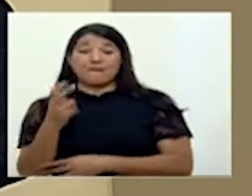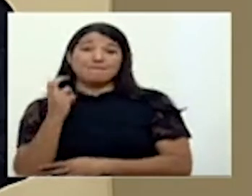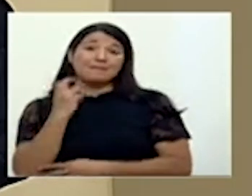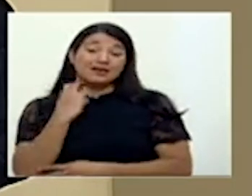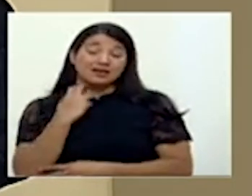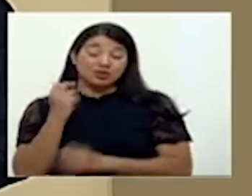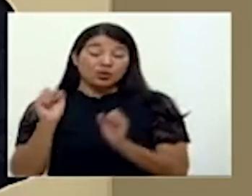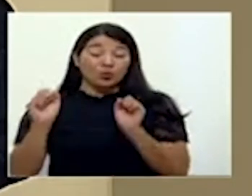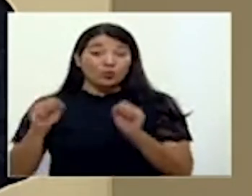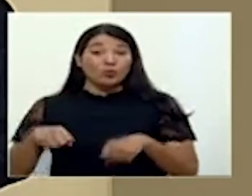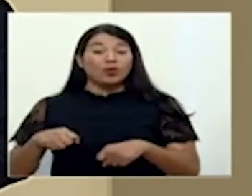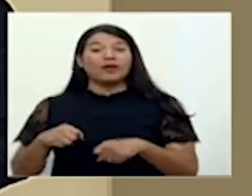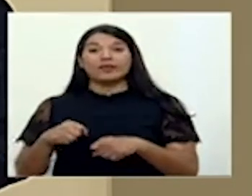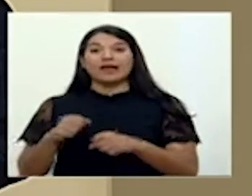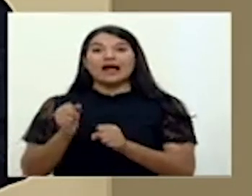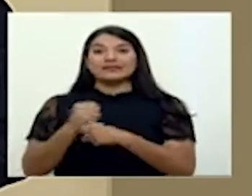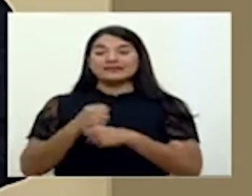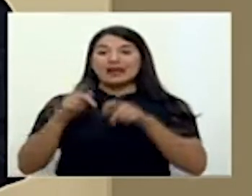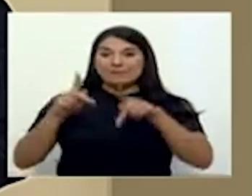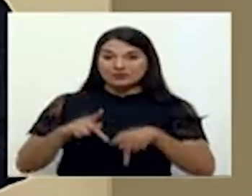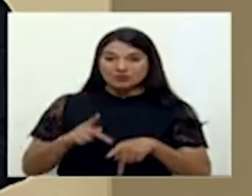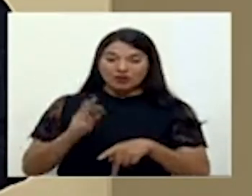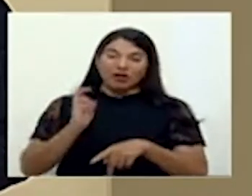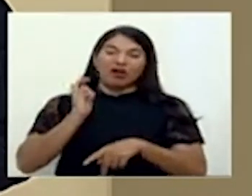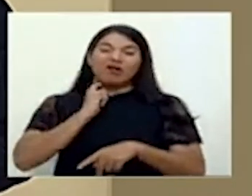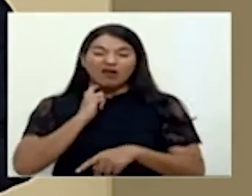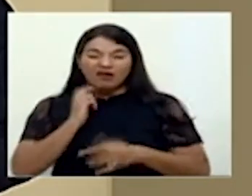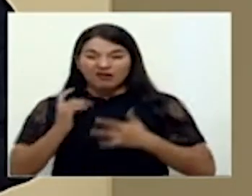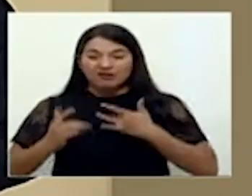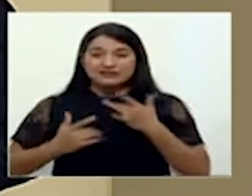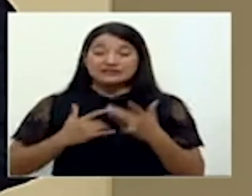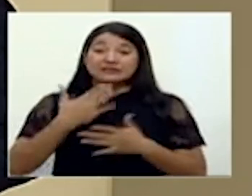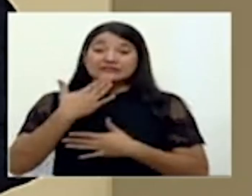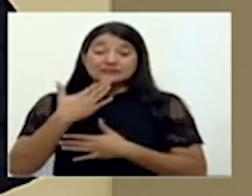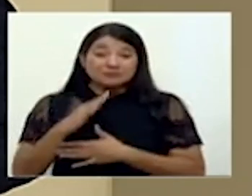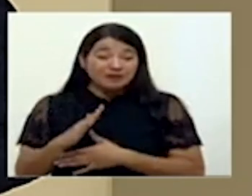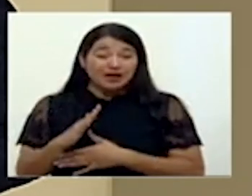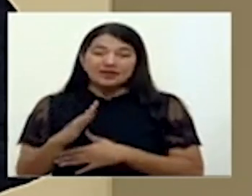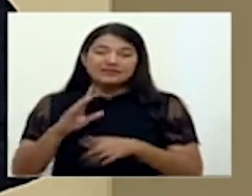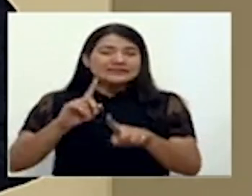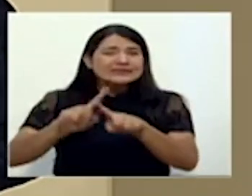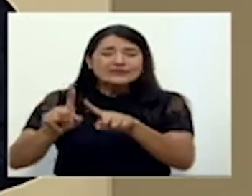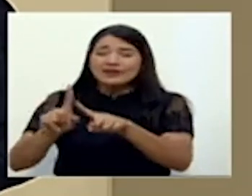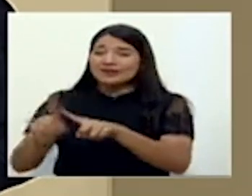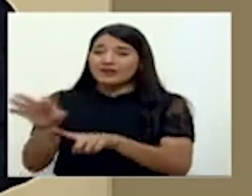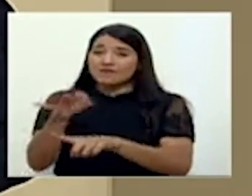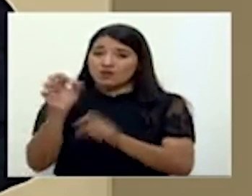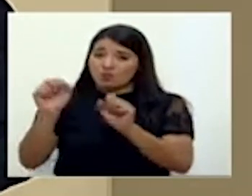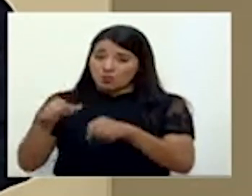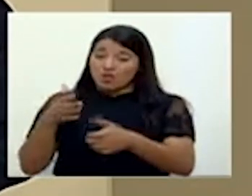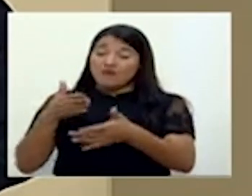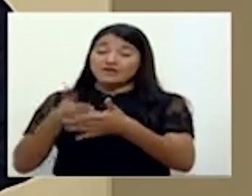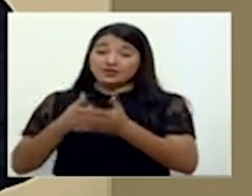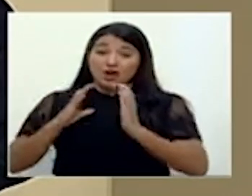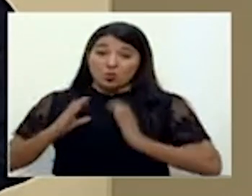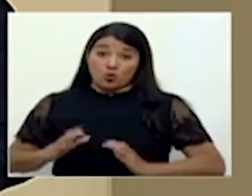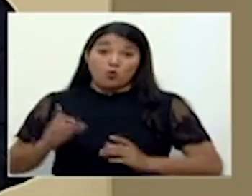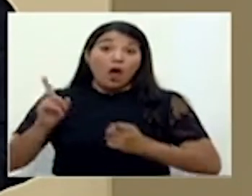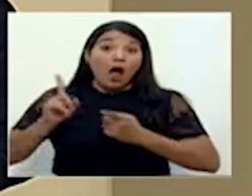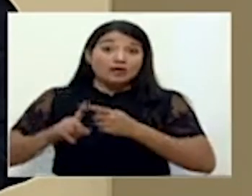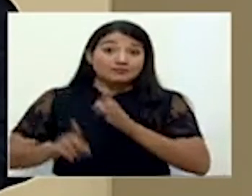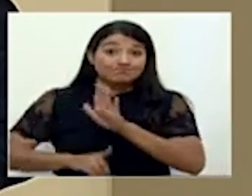toxicidad, pueden provocar intoxicaciones, irritaciones, diferentes efectos nocivos, hasta pueden ser cancerígenos.